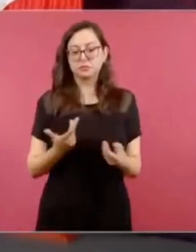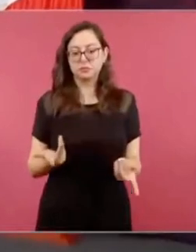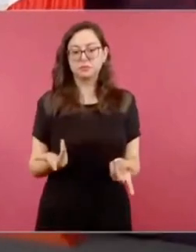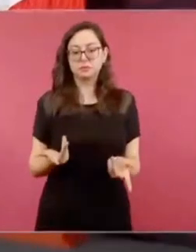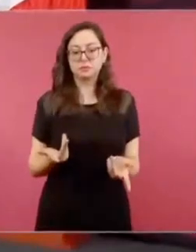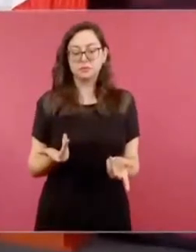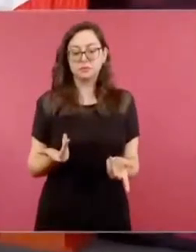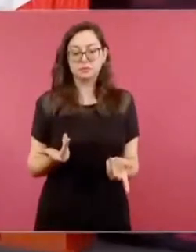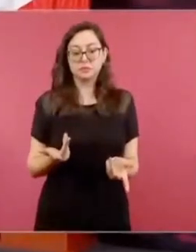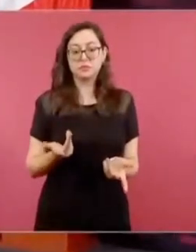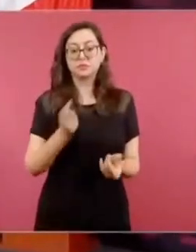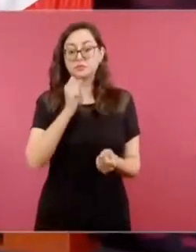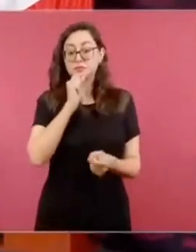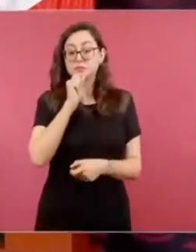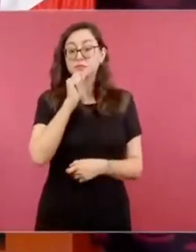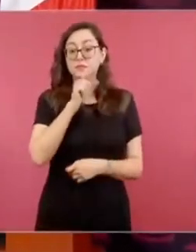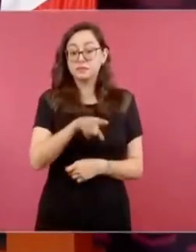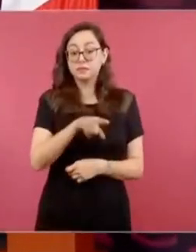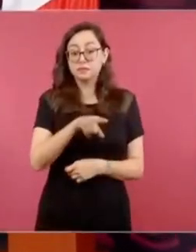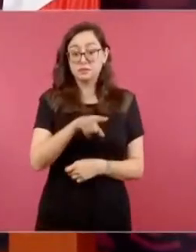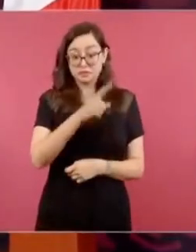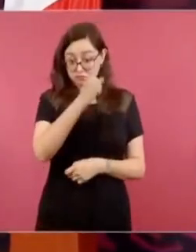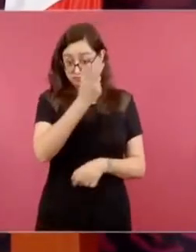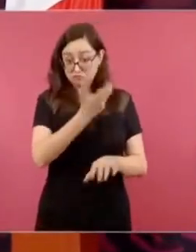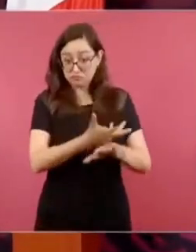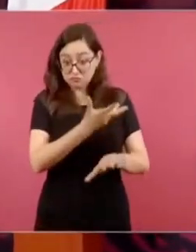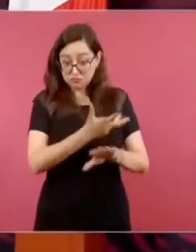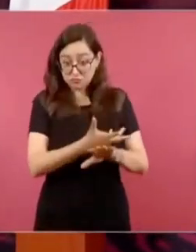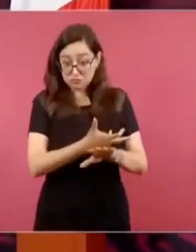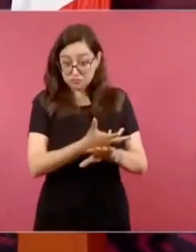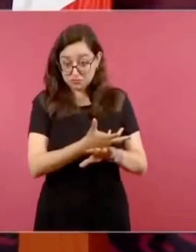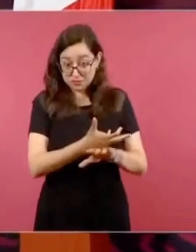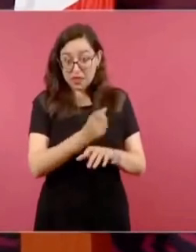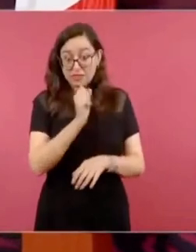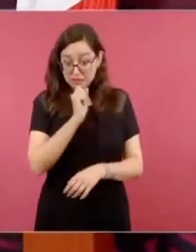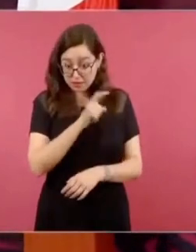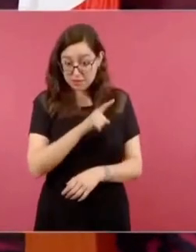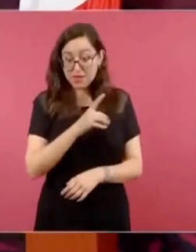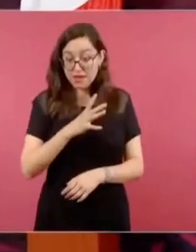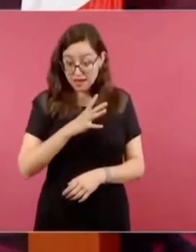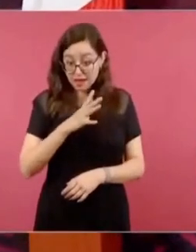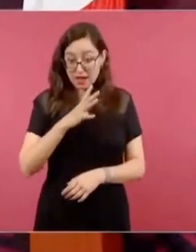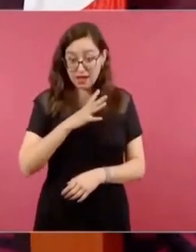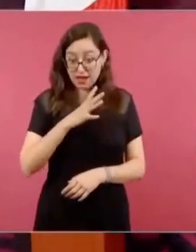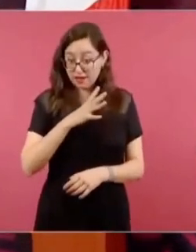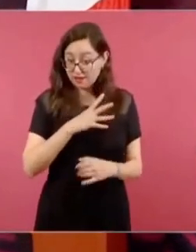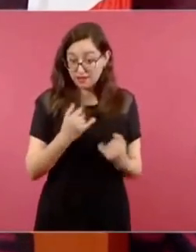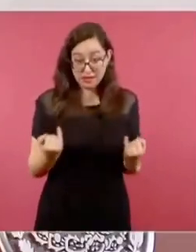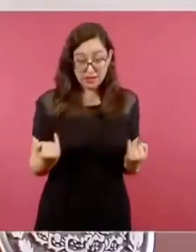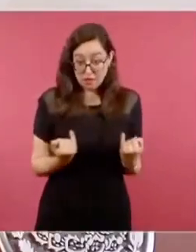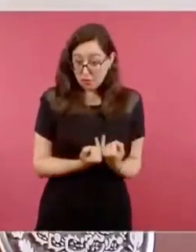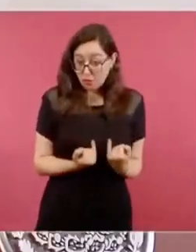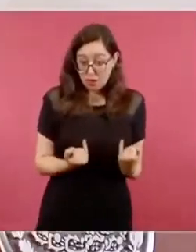el fentanilo, igual que en Estados Unidos, eso